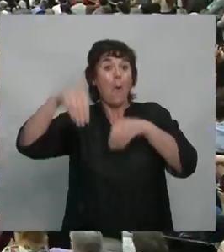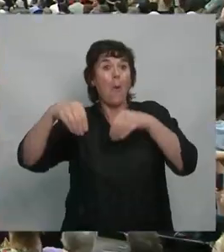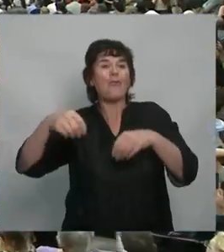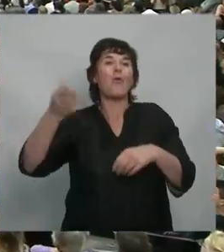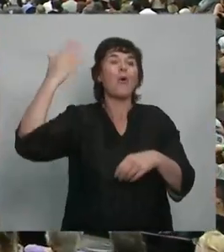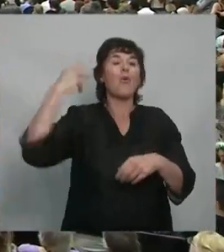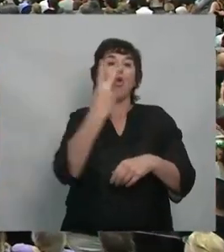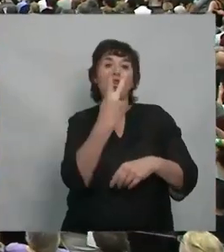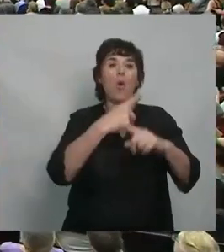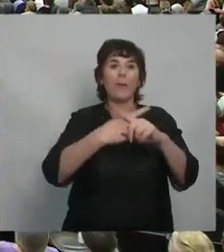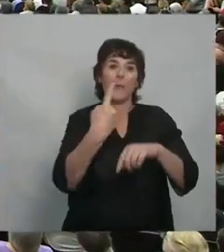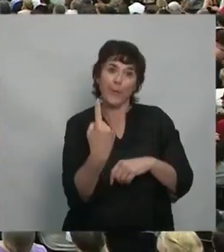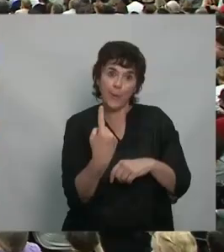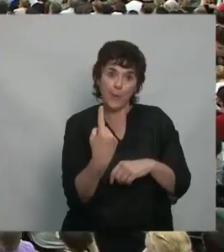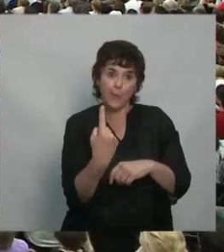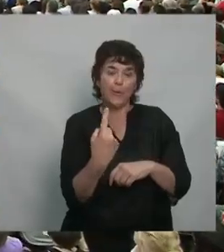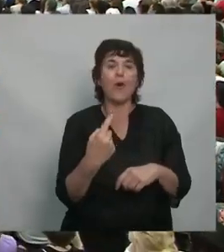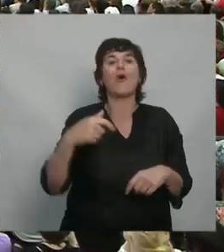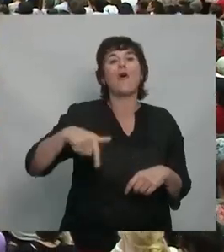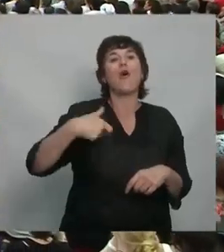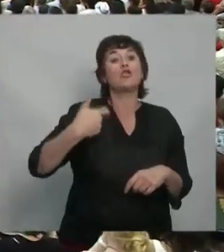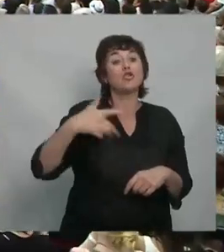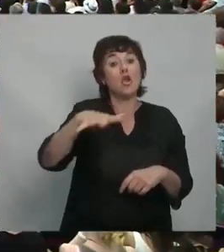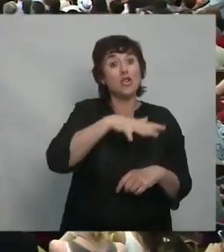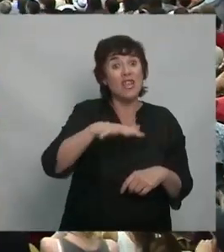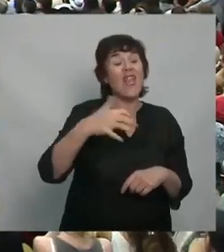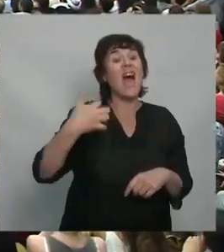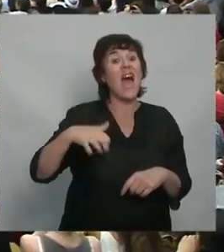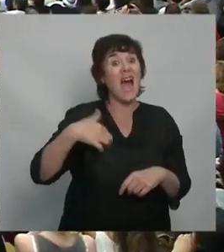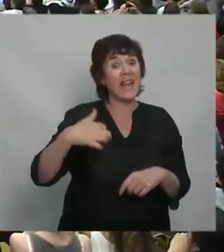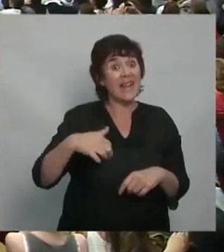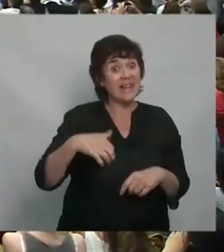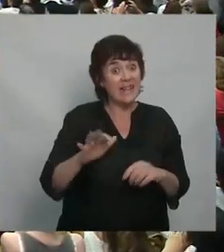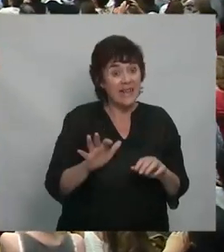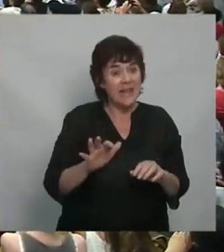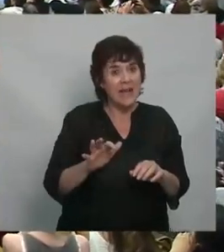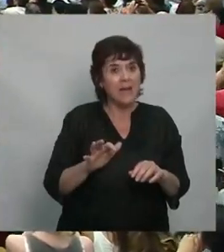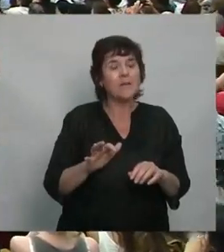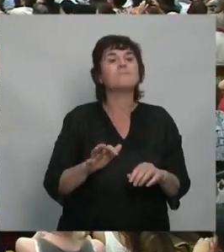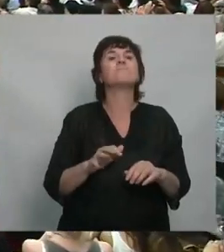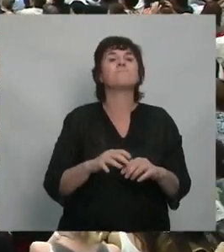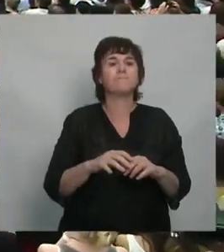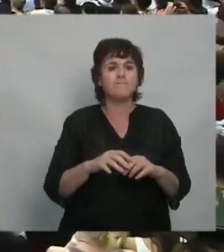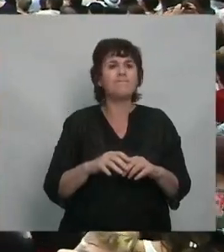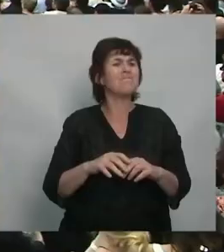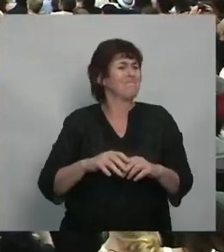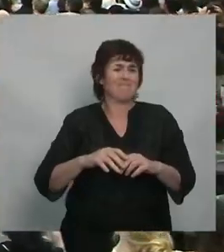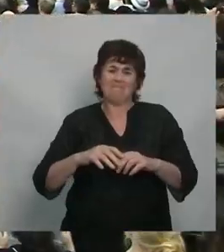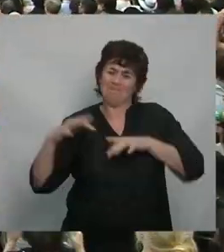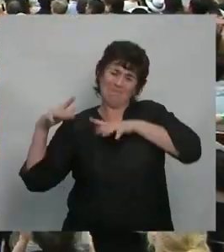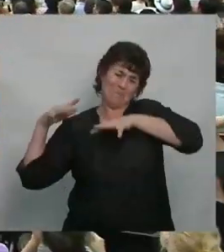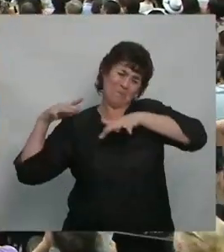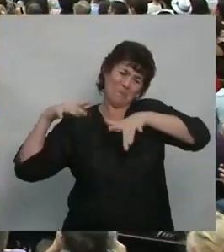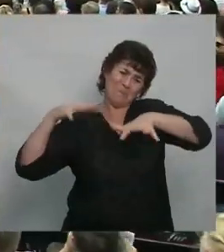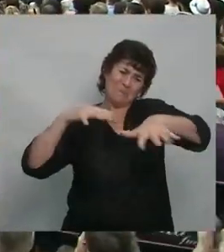2x1, la sociedad argentina, la sociedad argentina se volcó masivamente a la